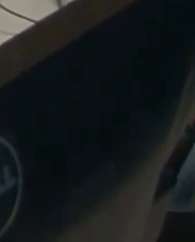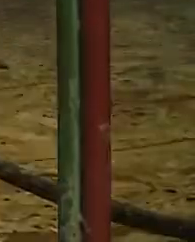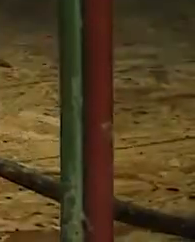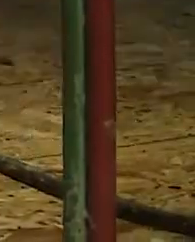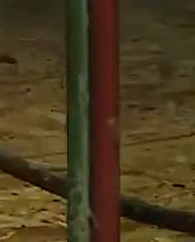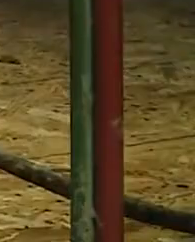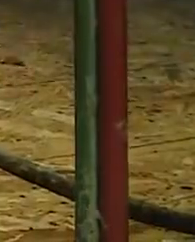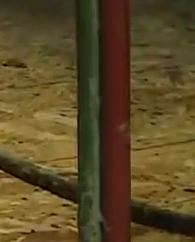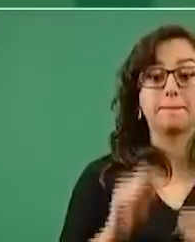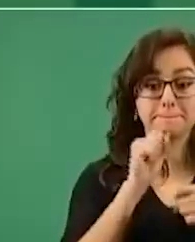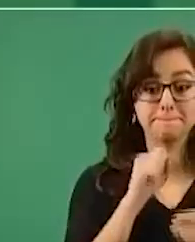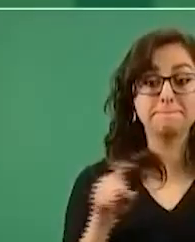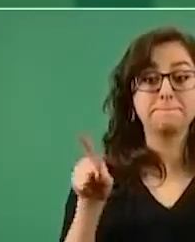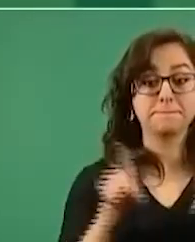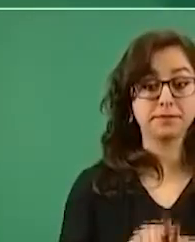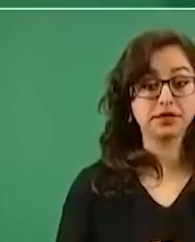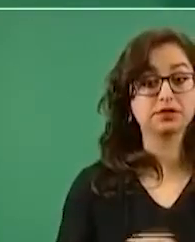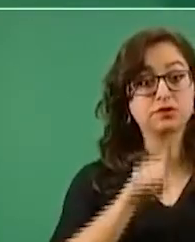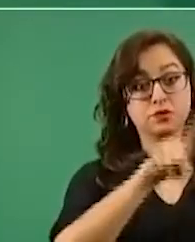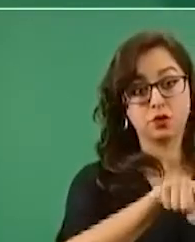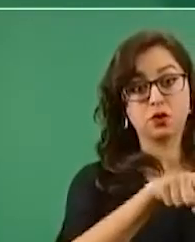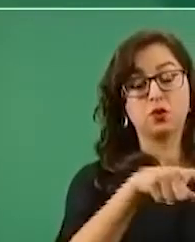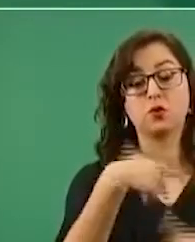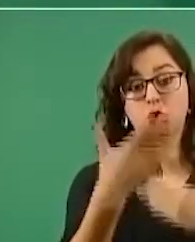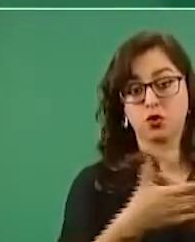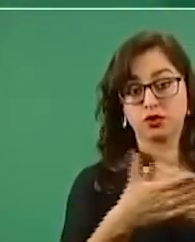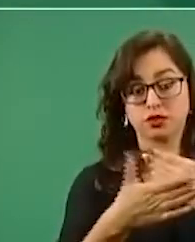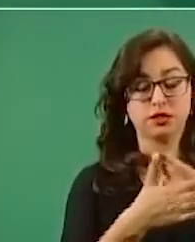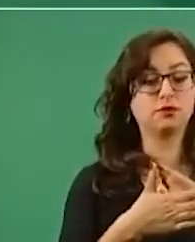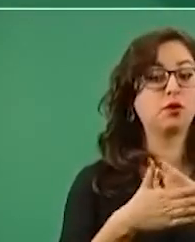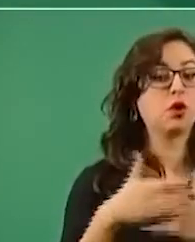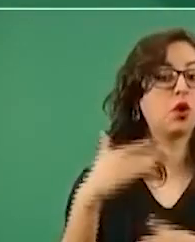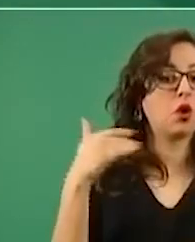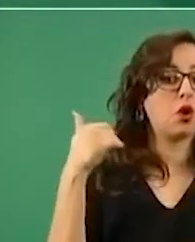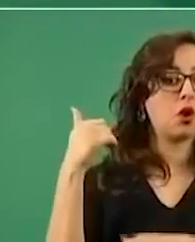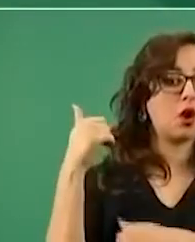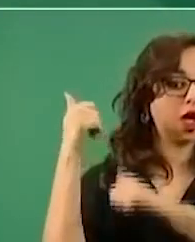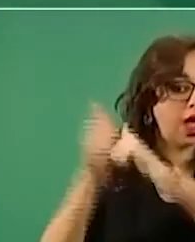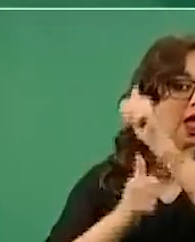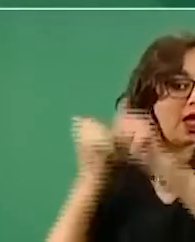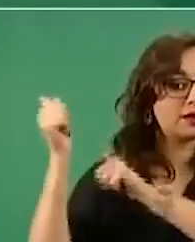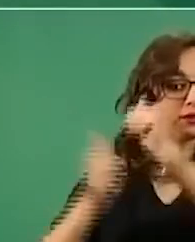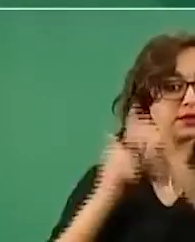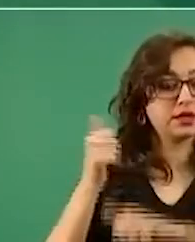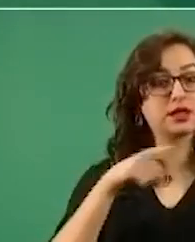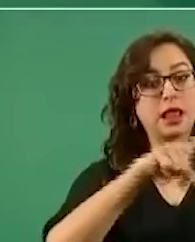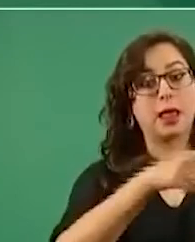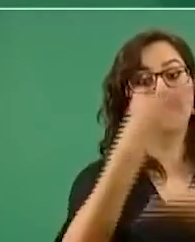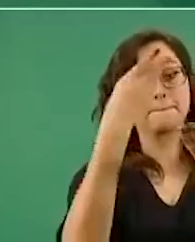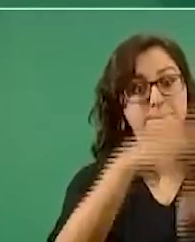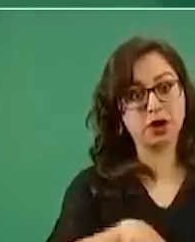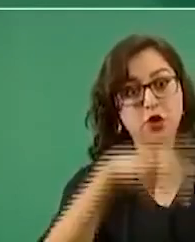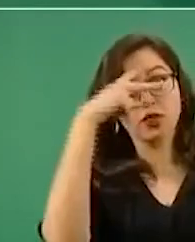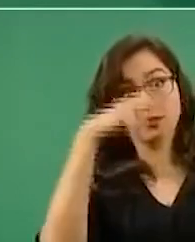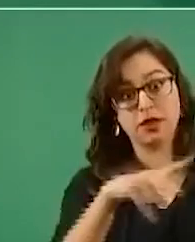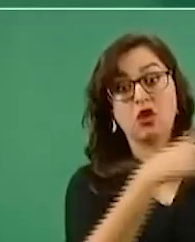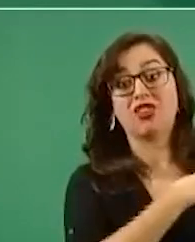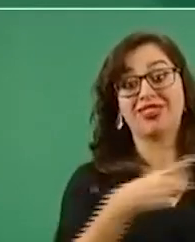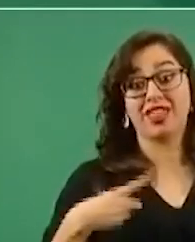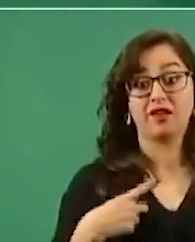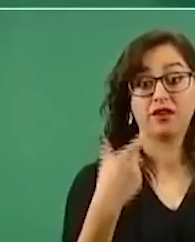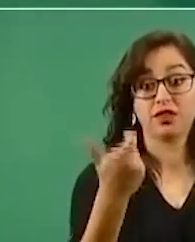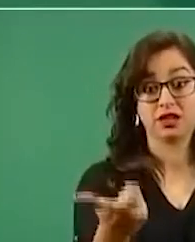decida en abril entregarnos remanentes que nos corresponden